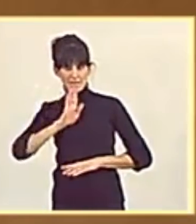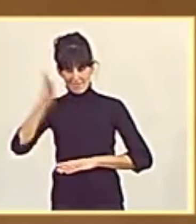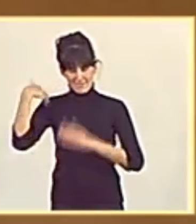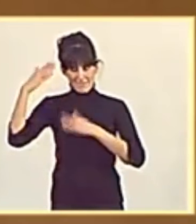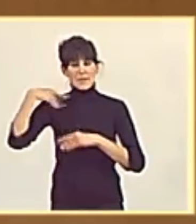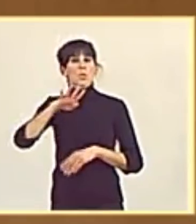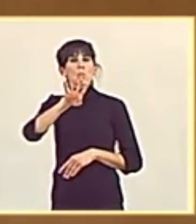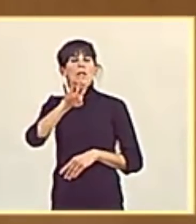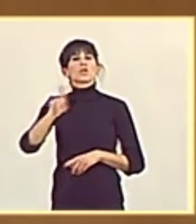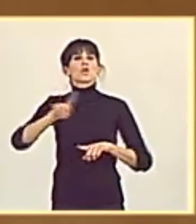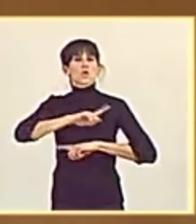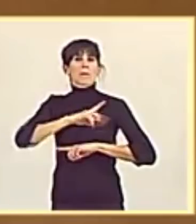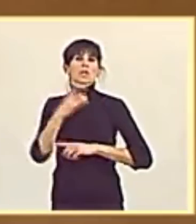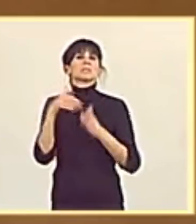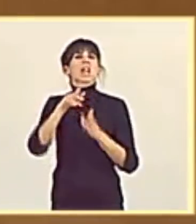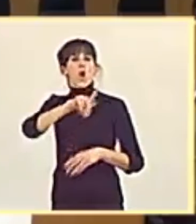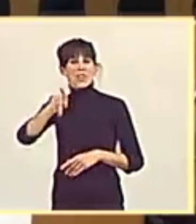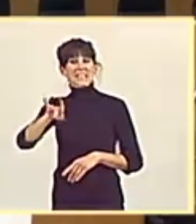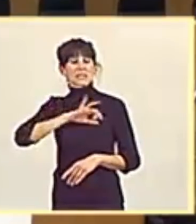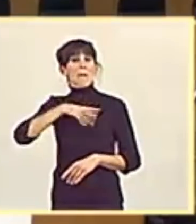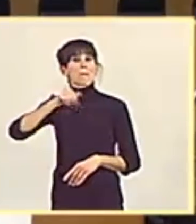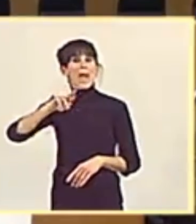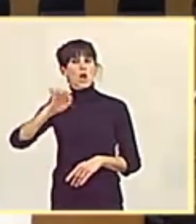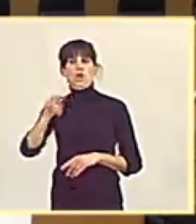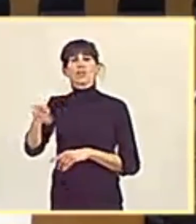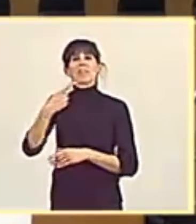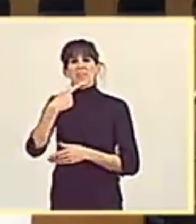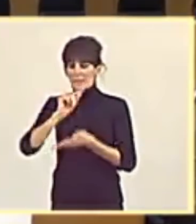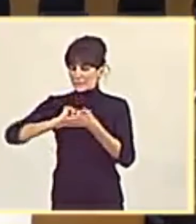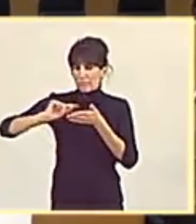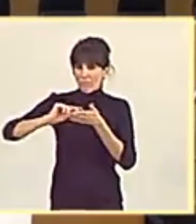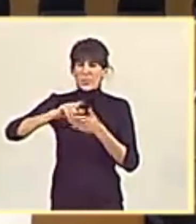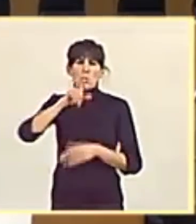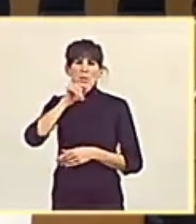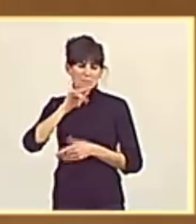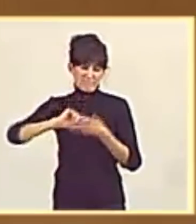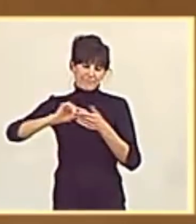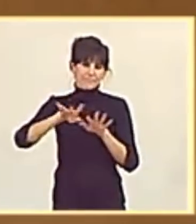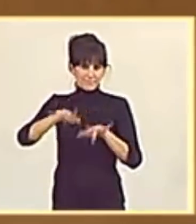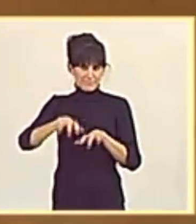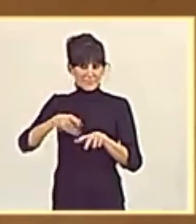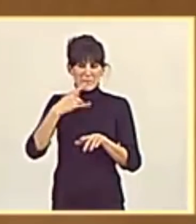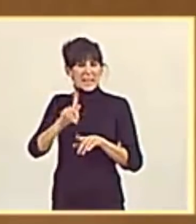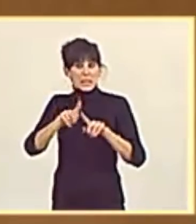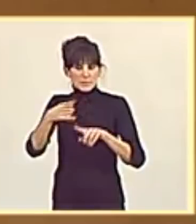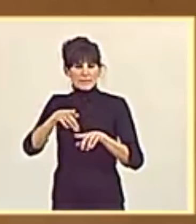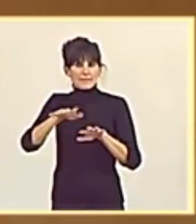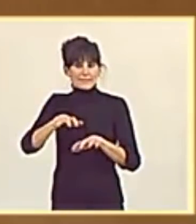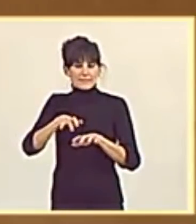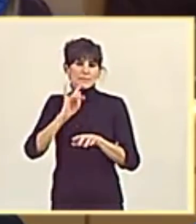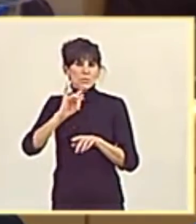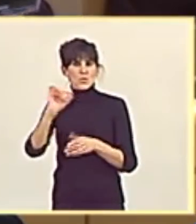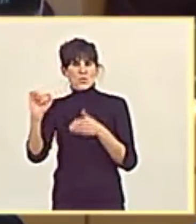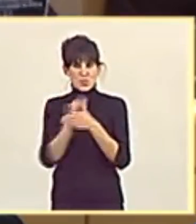noviembre de 2011. Señor Maroto, escribió usted este tuit que posteriormente borró. Abro